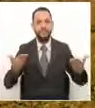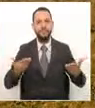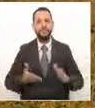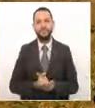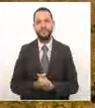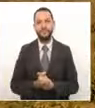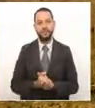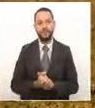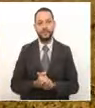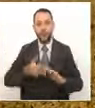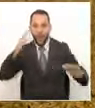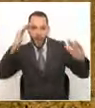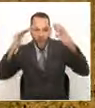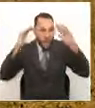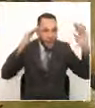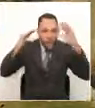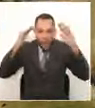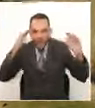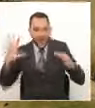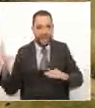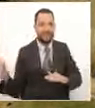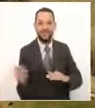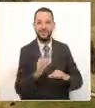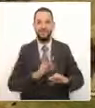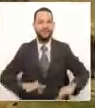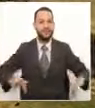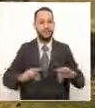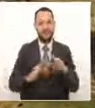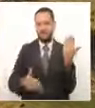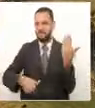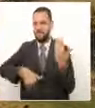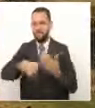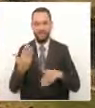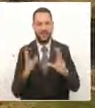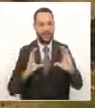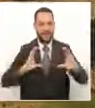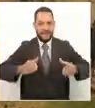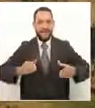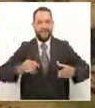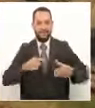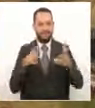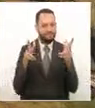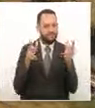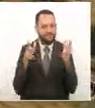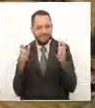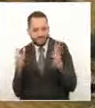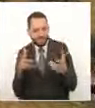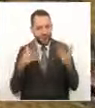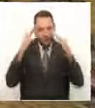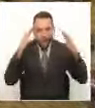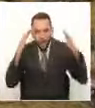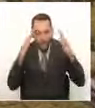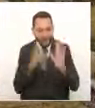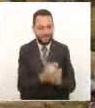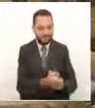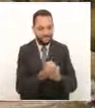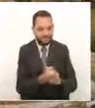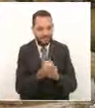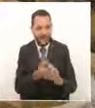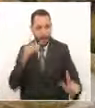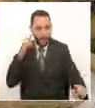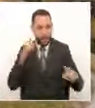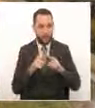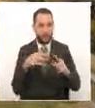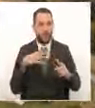Buenas, buenas, bienvenidos a esta nueva clase, a este nuevo programa. Les saluda Michelle Rojas Acosta, aquí en